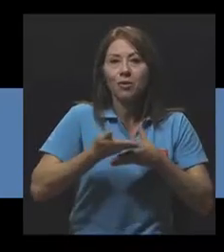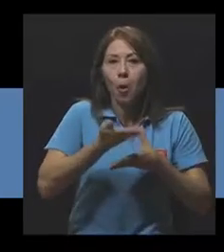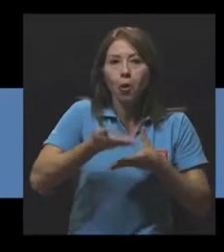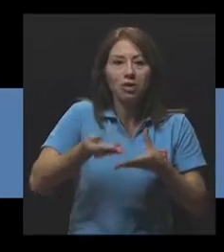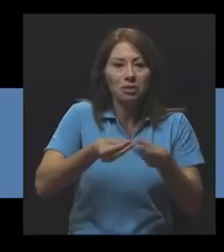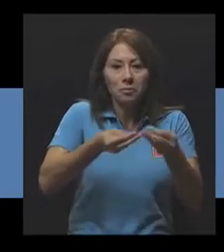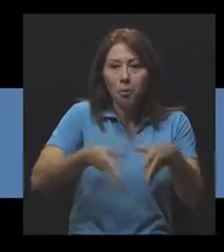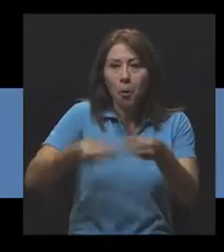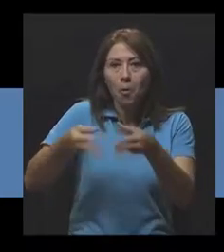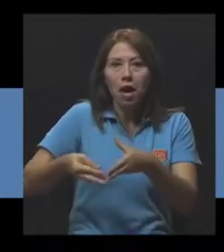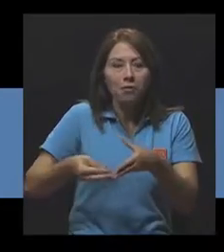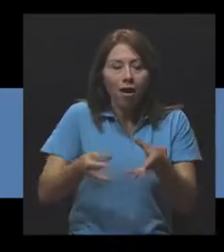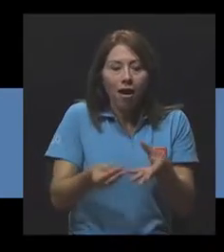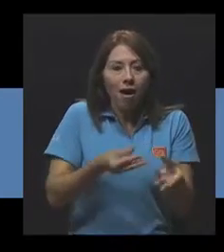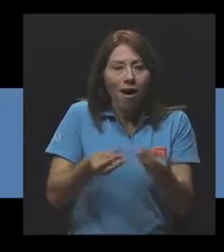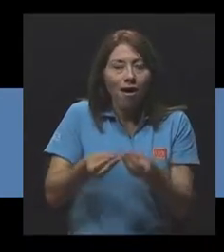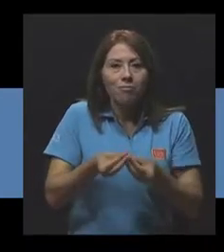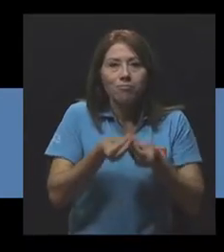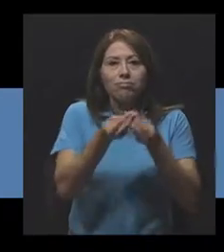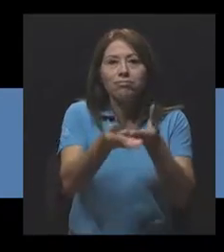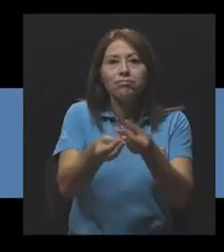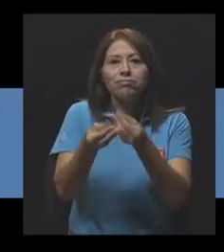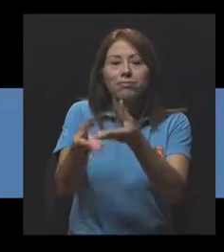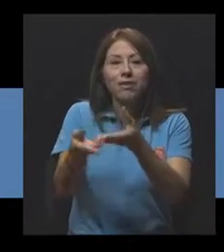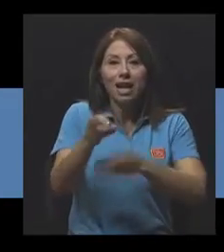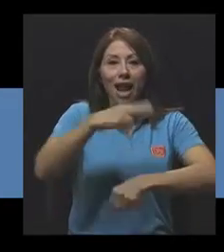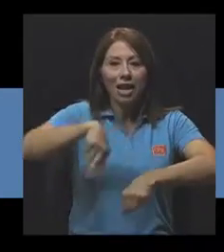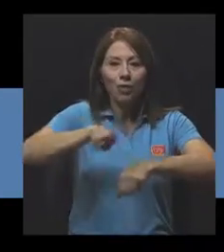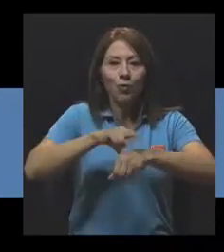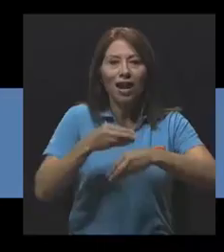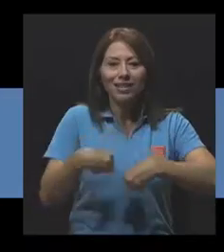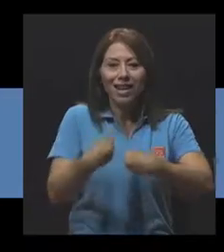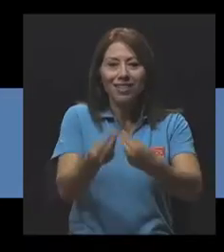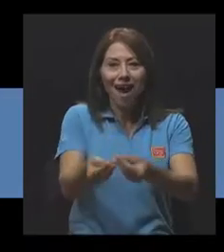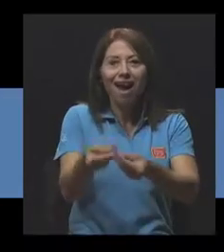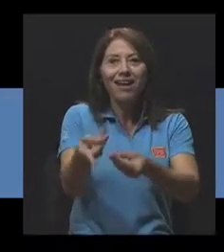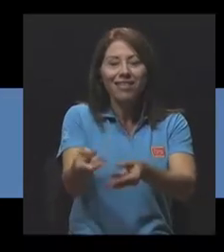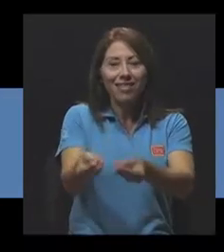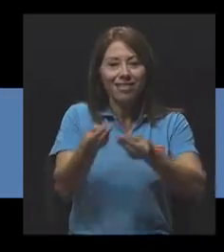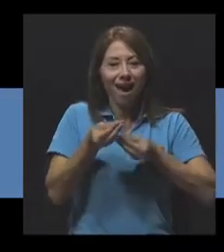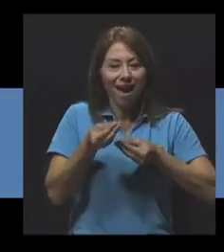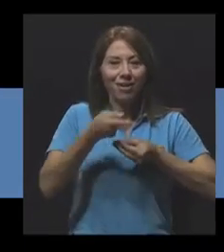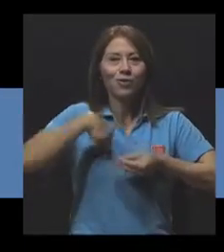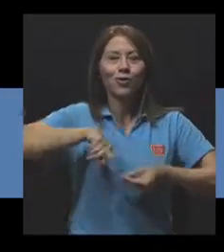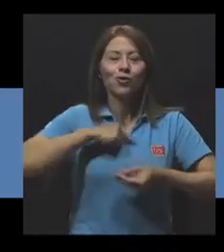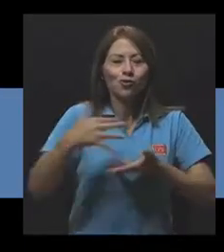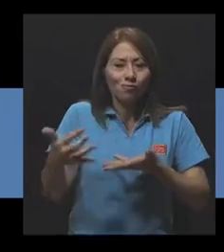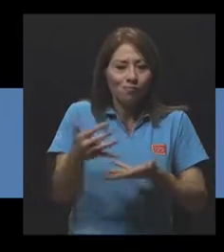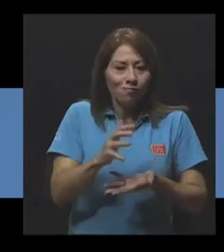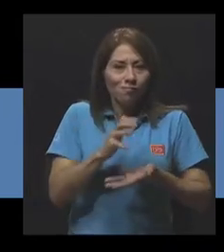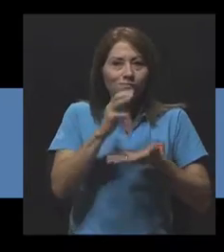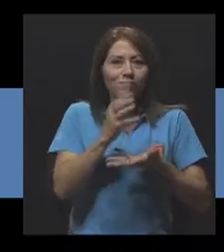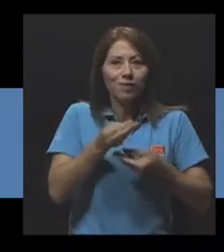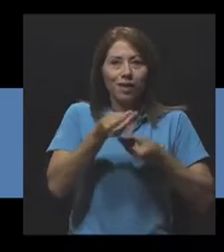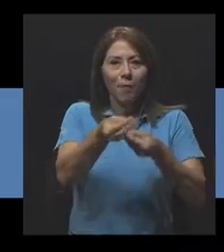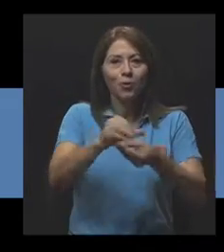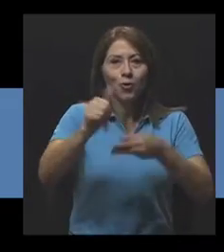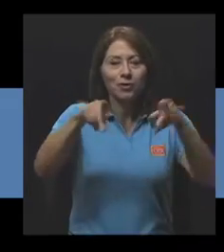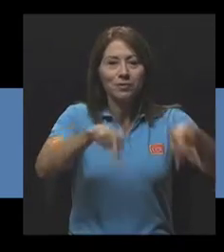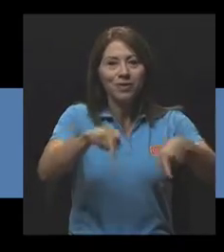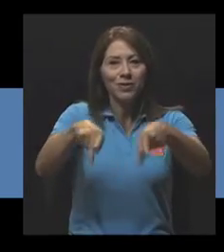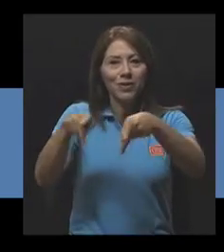el dar a la naturaleza y recibir lo que la naturaleza nos da y también a los demás. Dentro de la